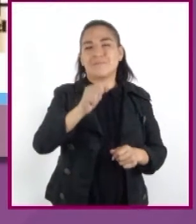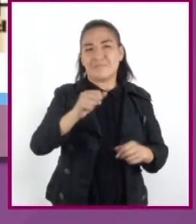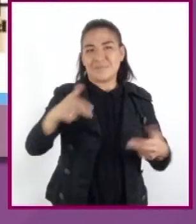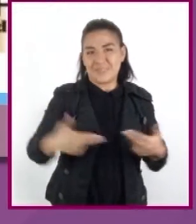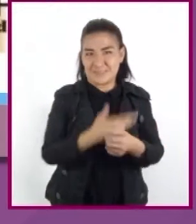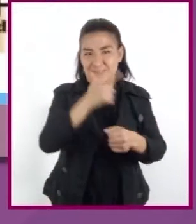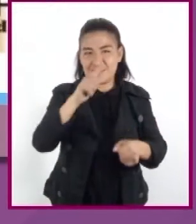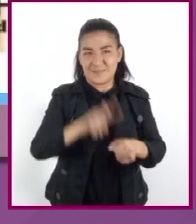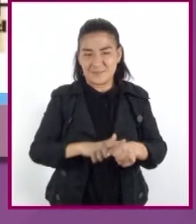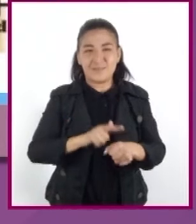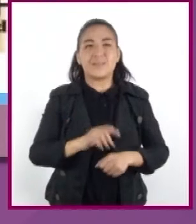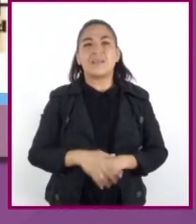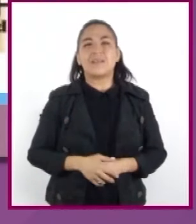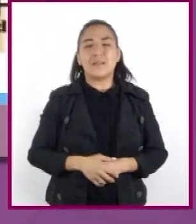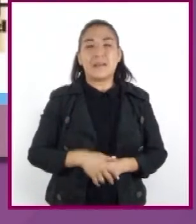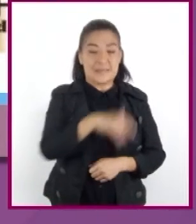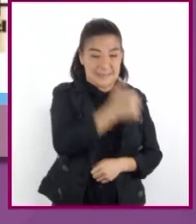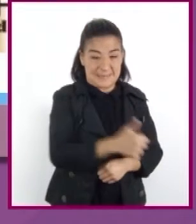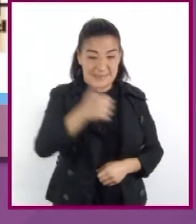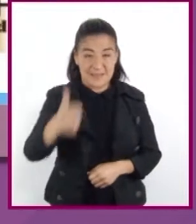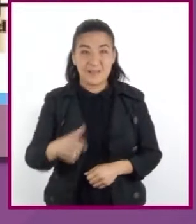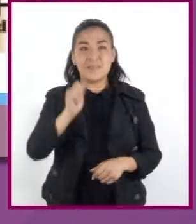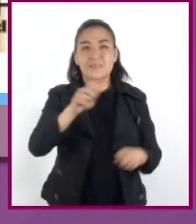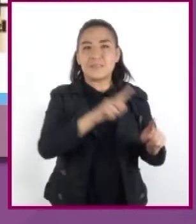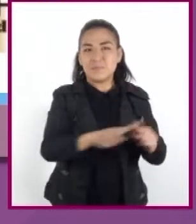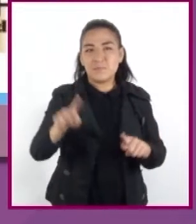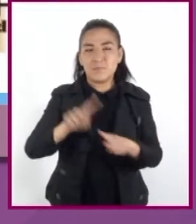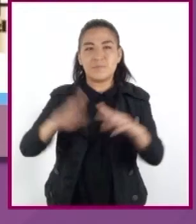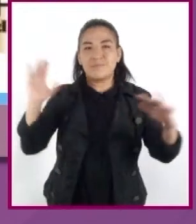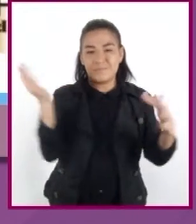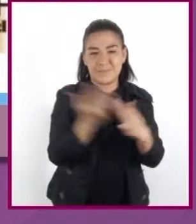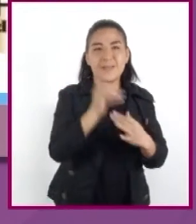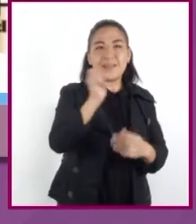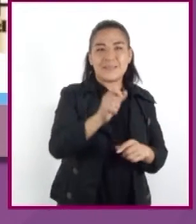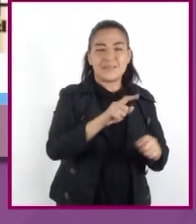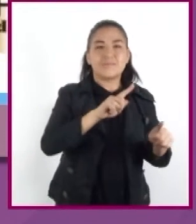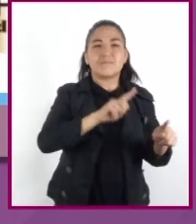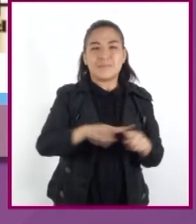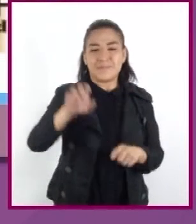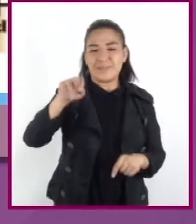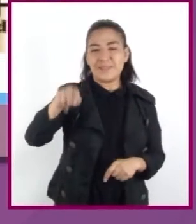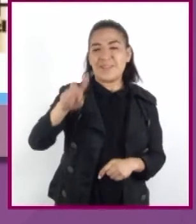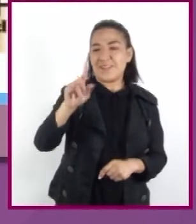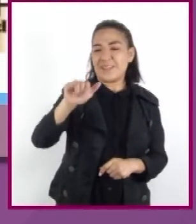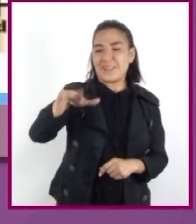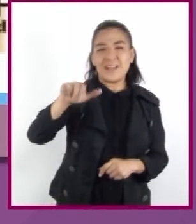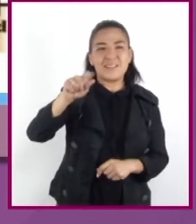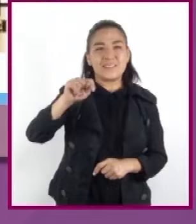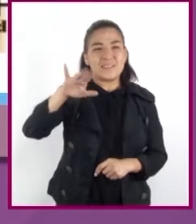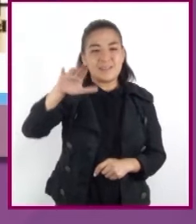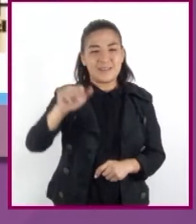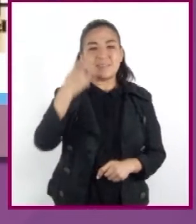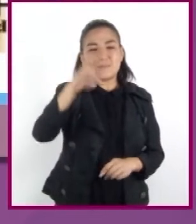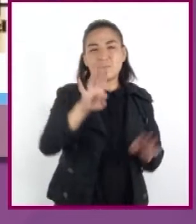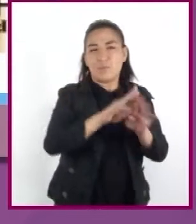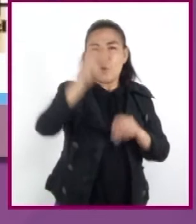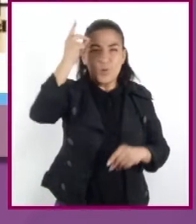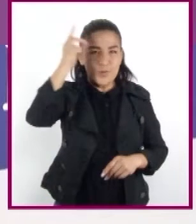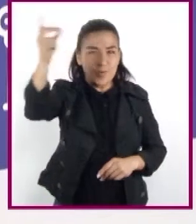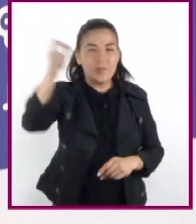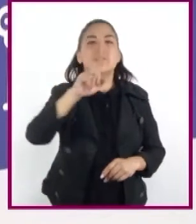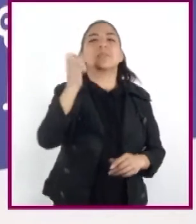A su vez, cada periodo se subdividía en series dinásticas y en secuencias de sus gobernantes.